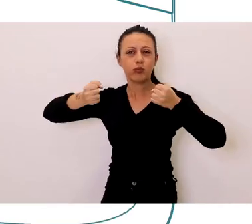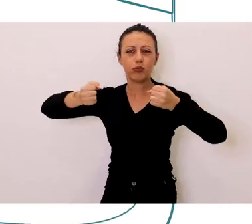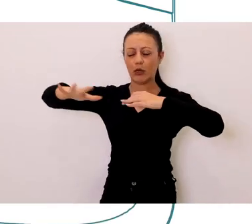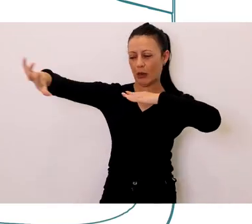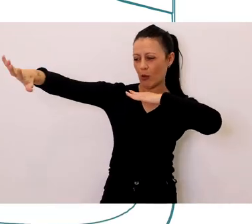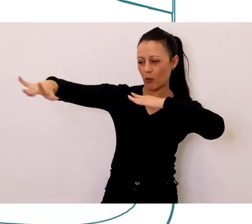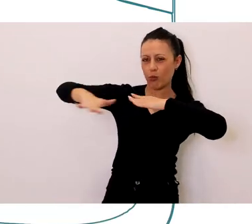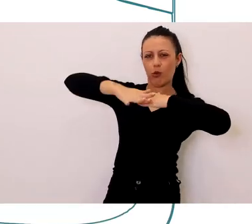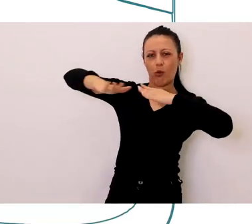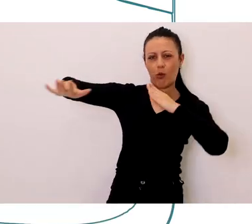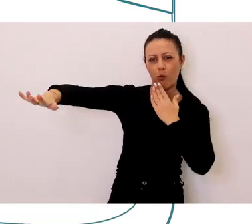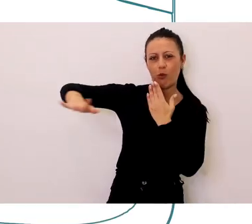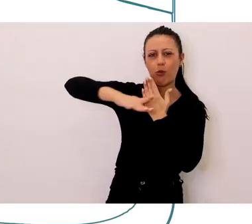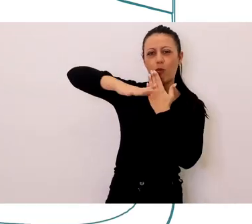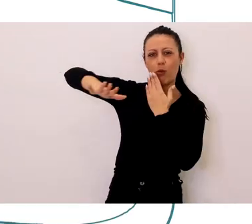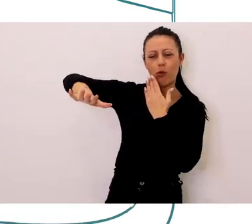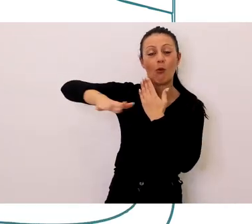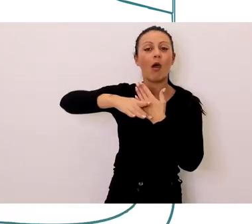Era juego de niños.